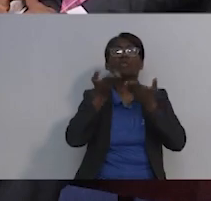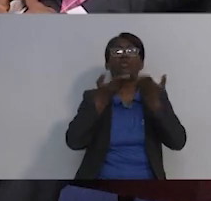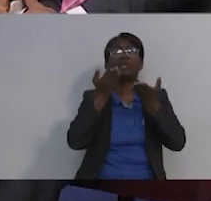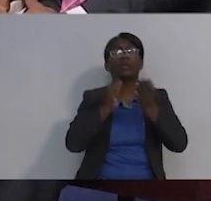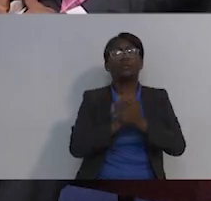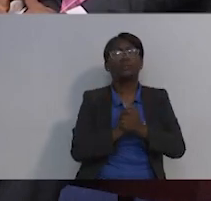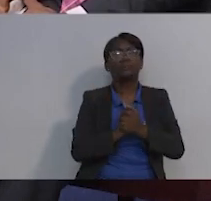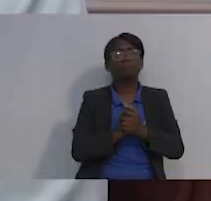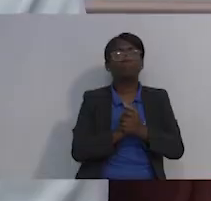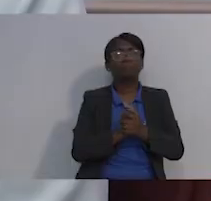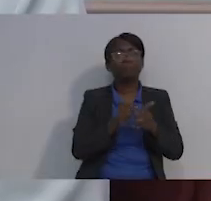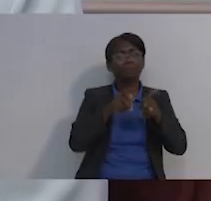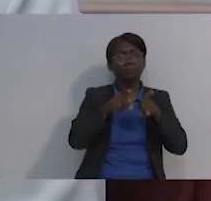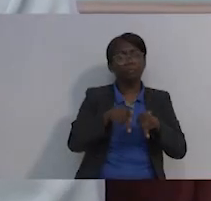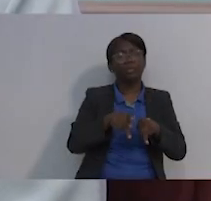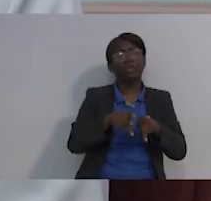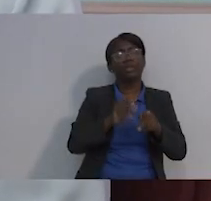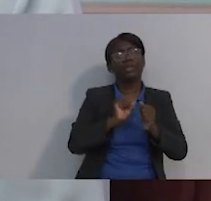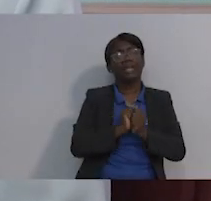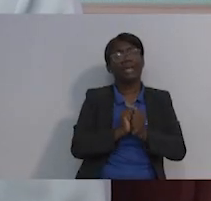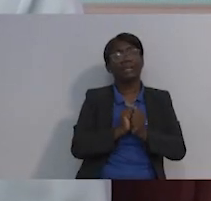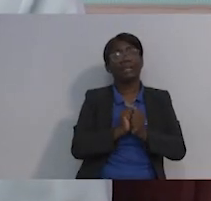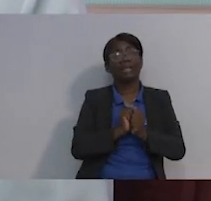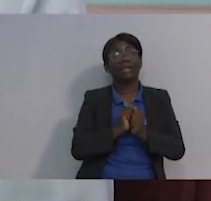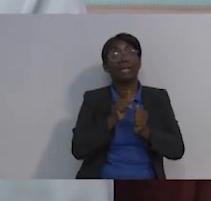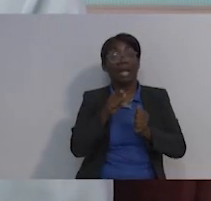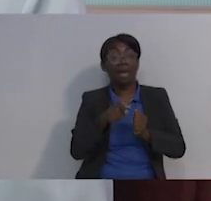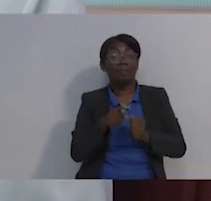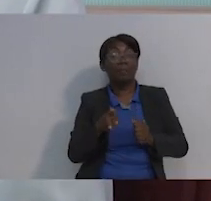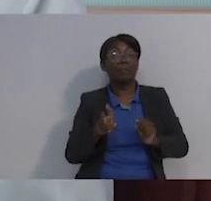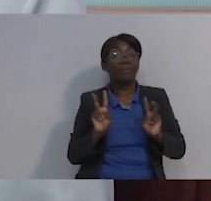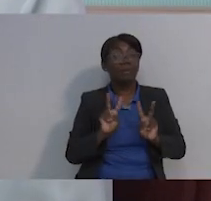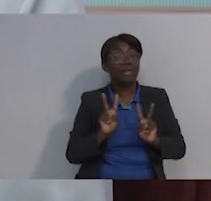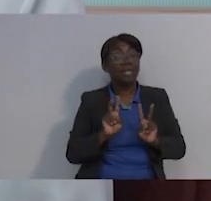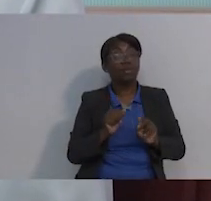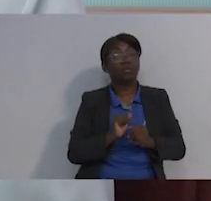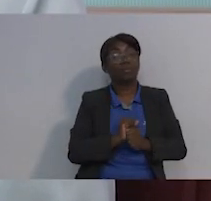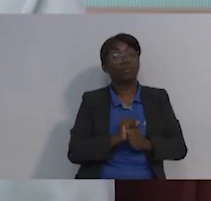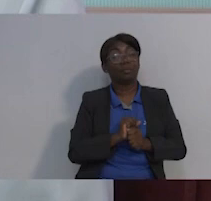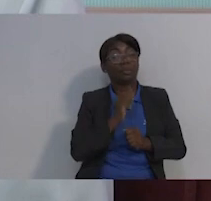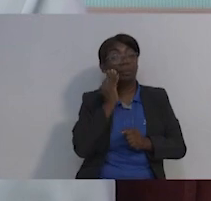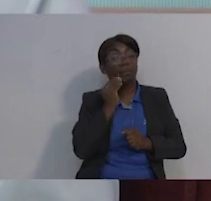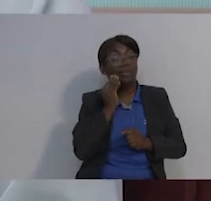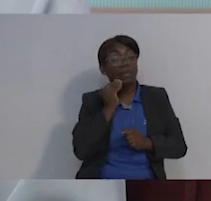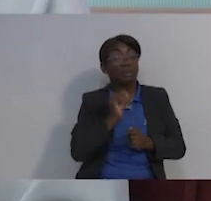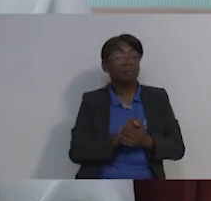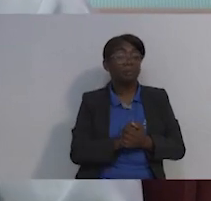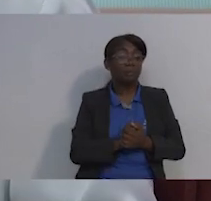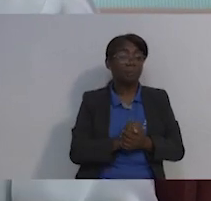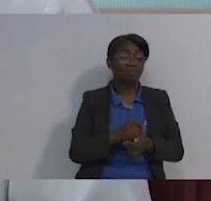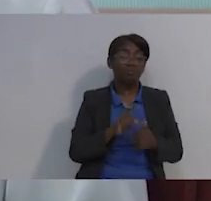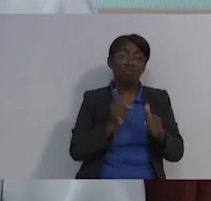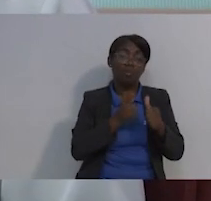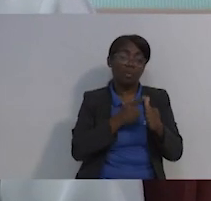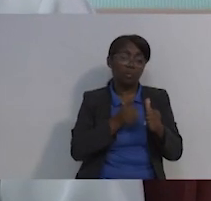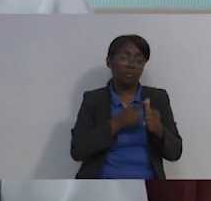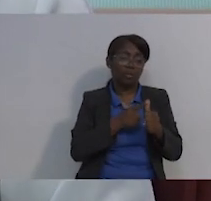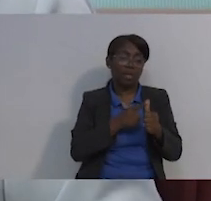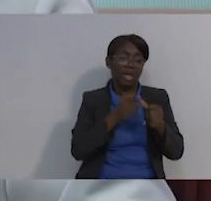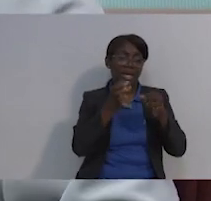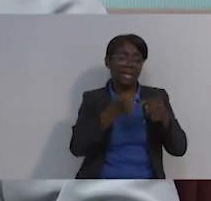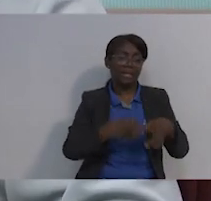Mira, yo creo que número uno es importante que tengas una plataforma de apoyo.